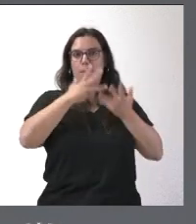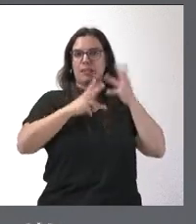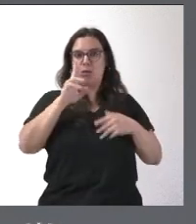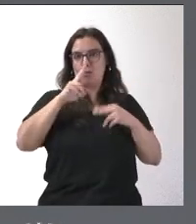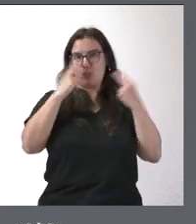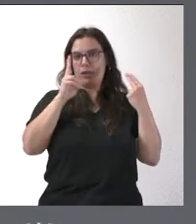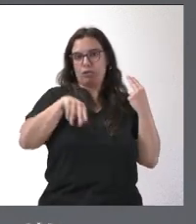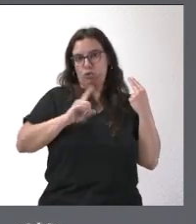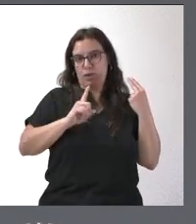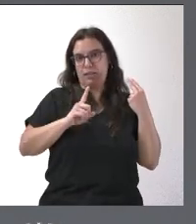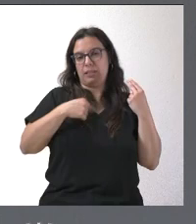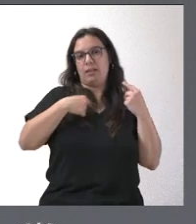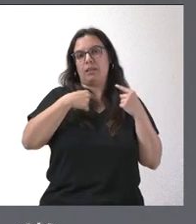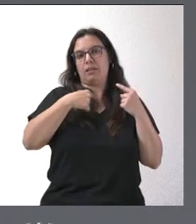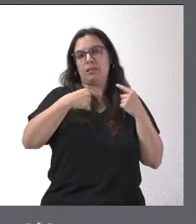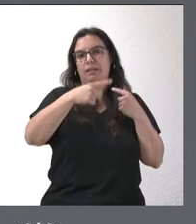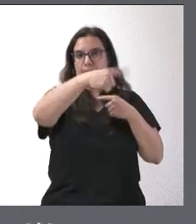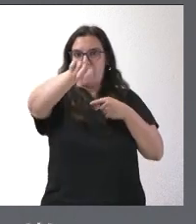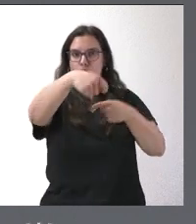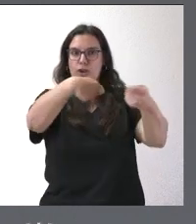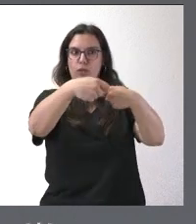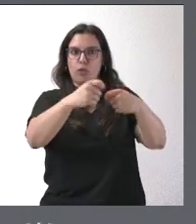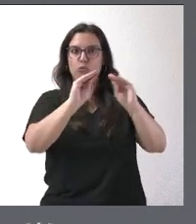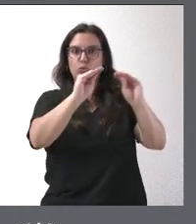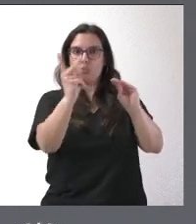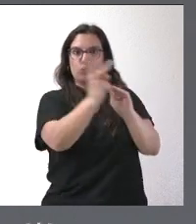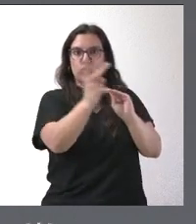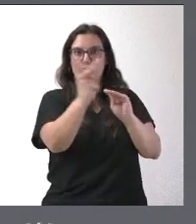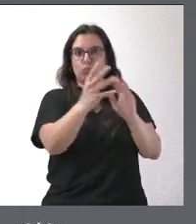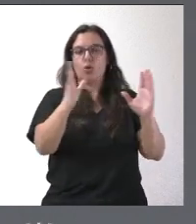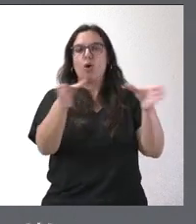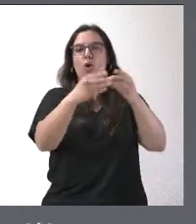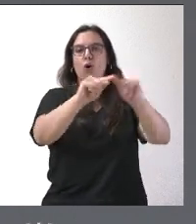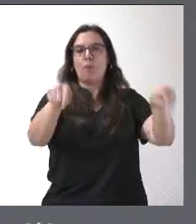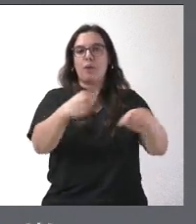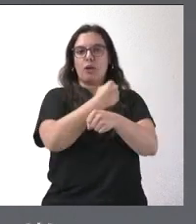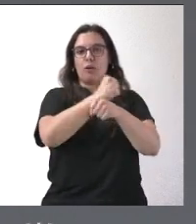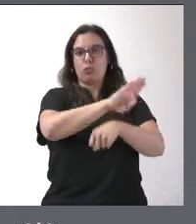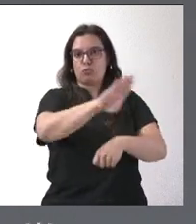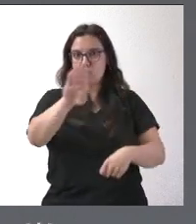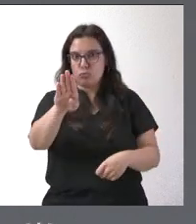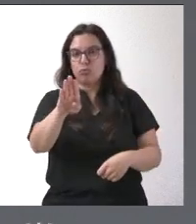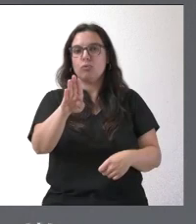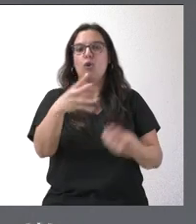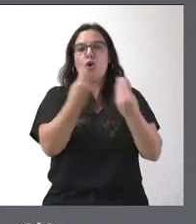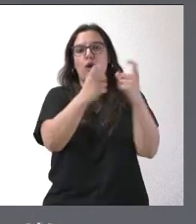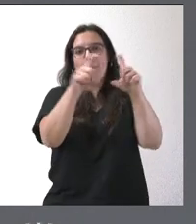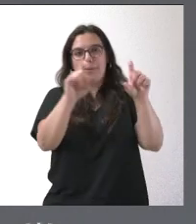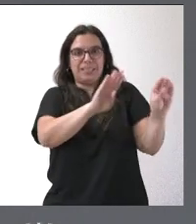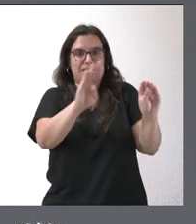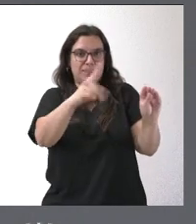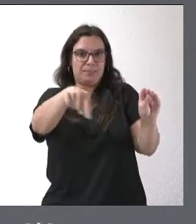Es un conflicto dentro de la negociación del convenio laboral de estos trabajadores con sus empresas,